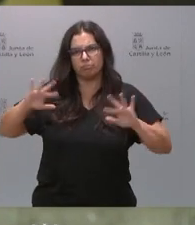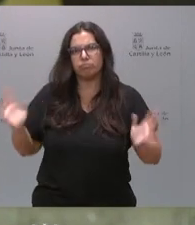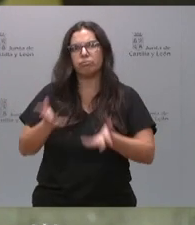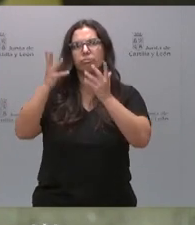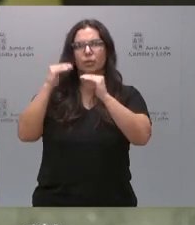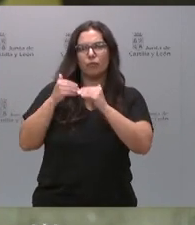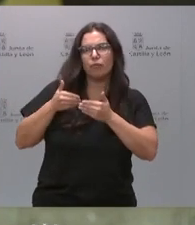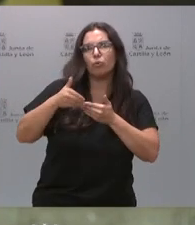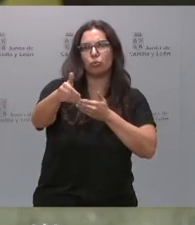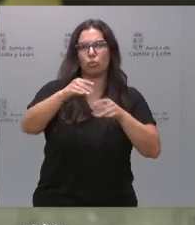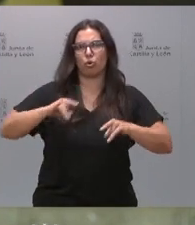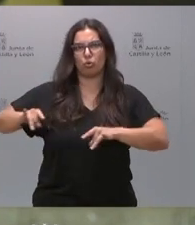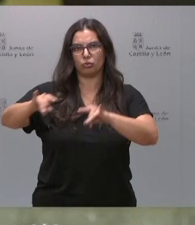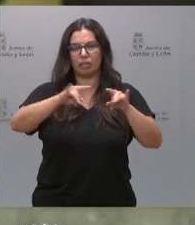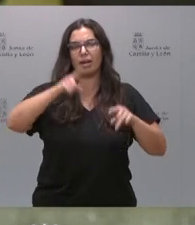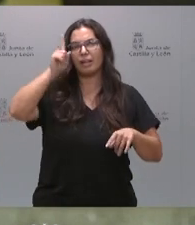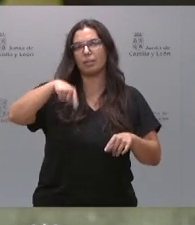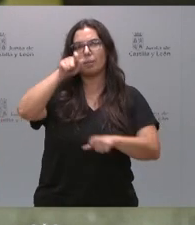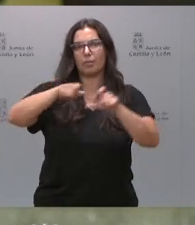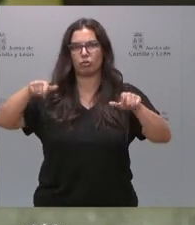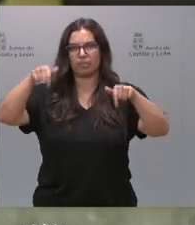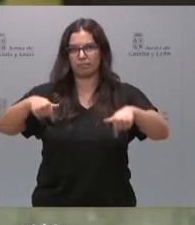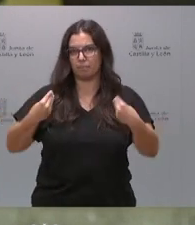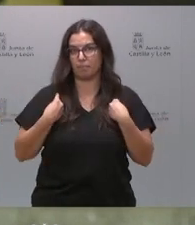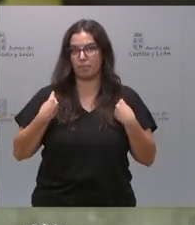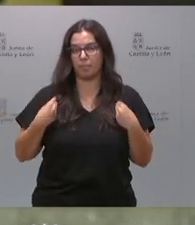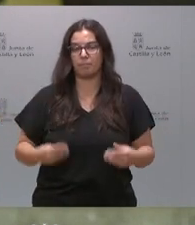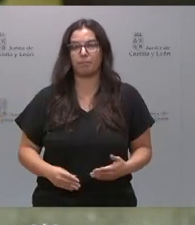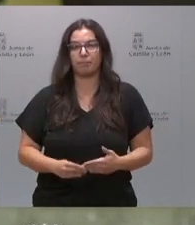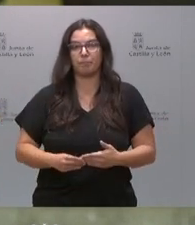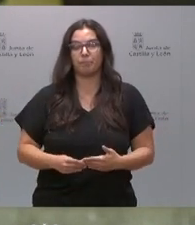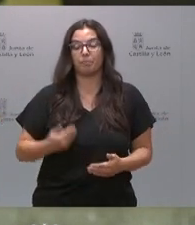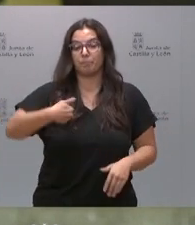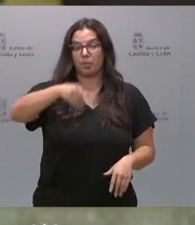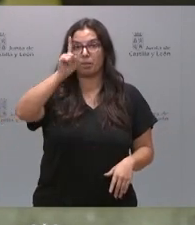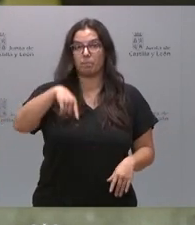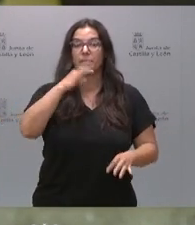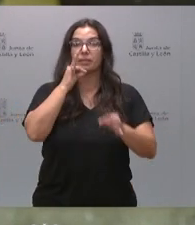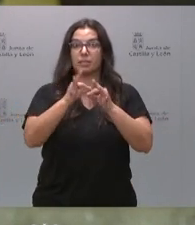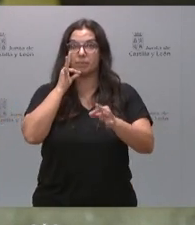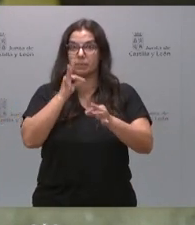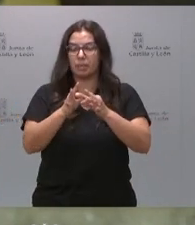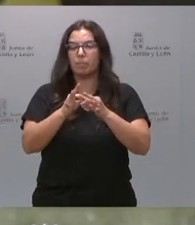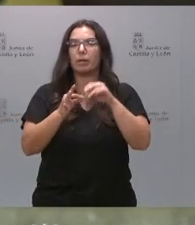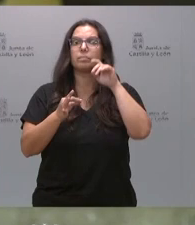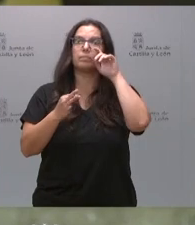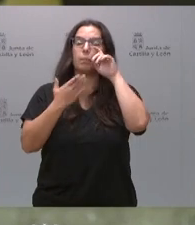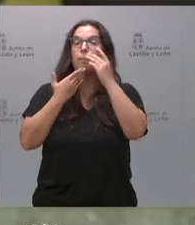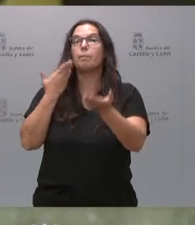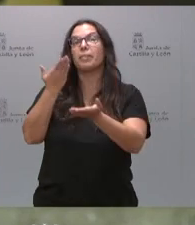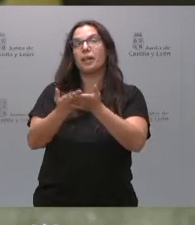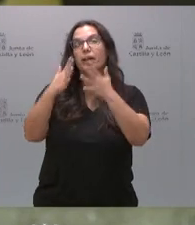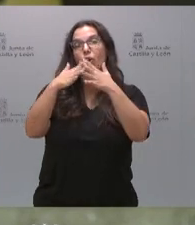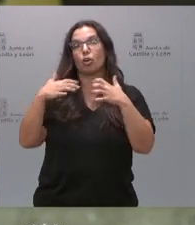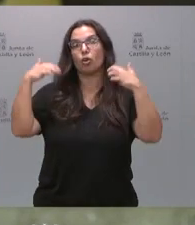futuro en nuestra tierra y a las personas que aquí viven. En el mes de septiembre pediré a las Cortes de